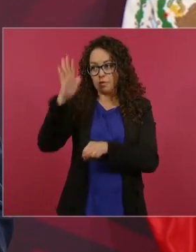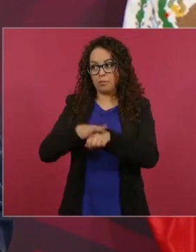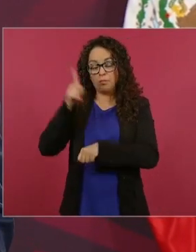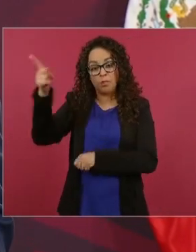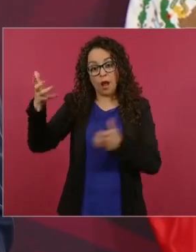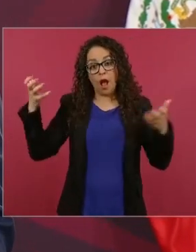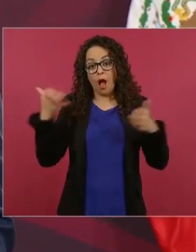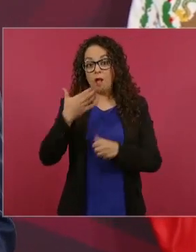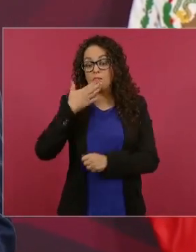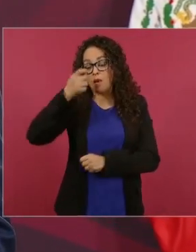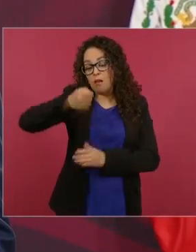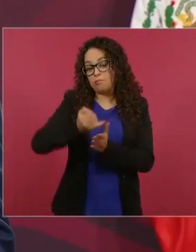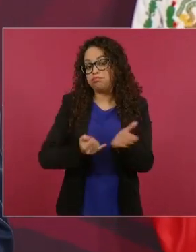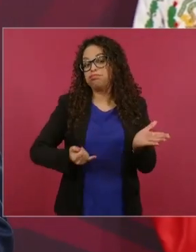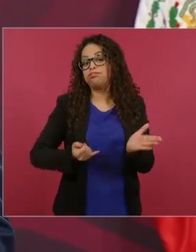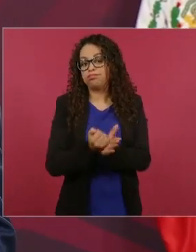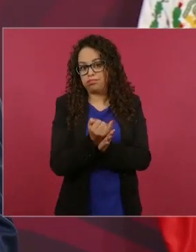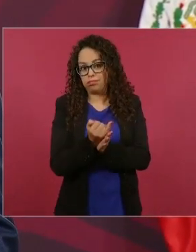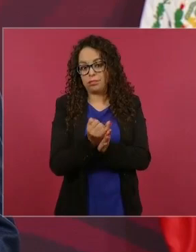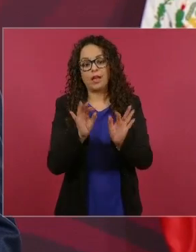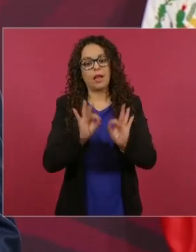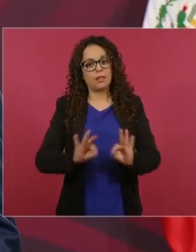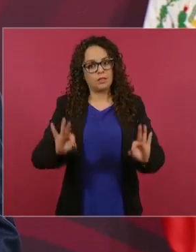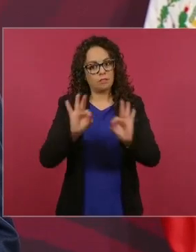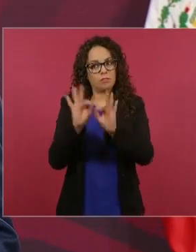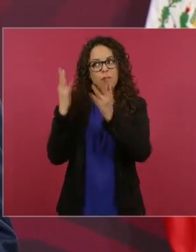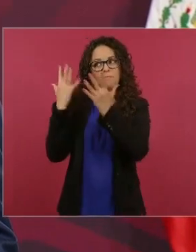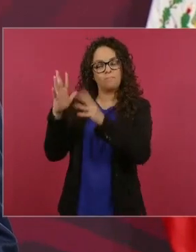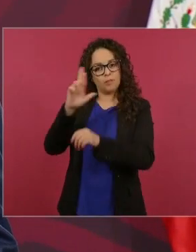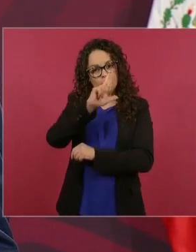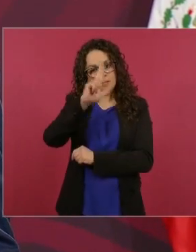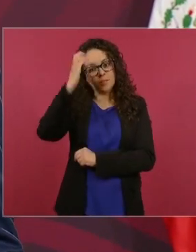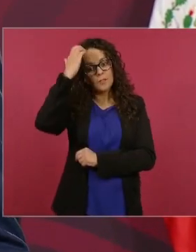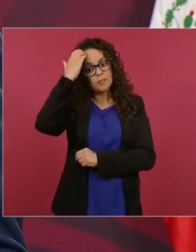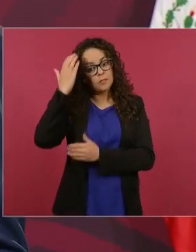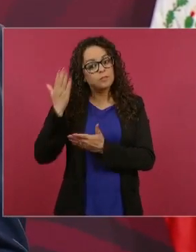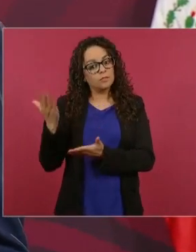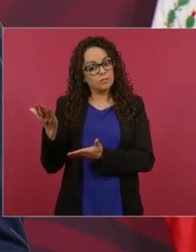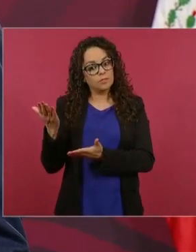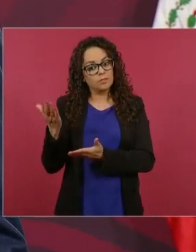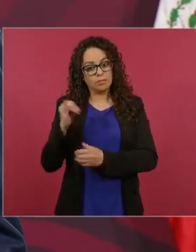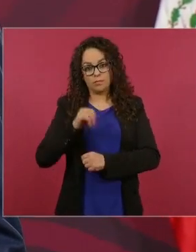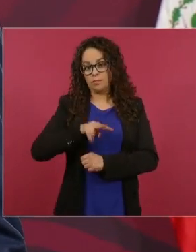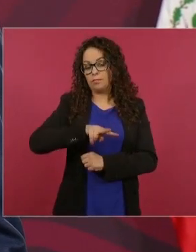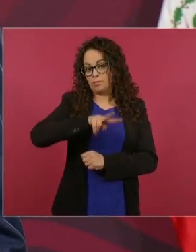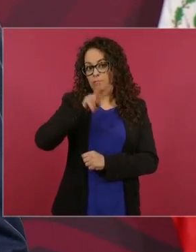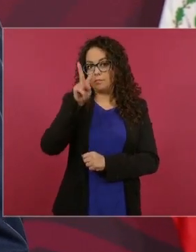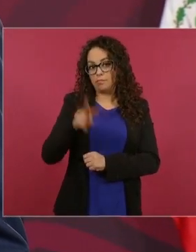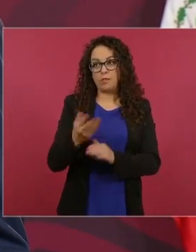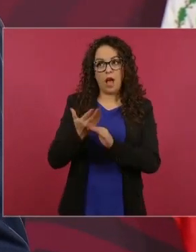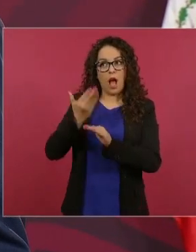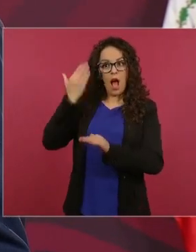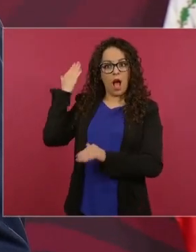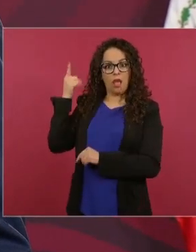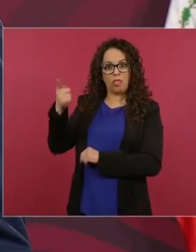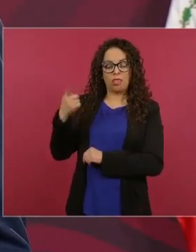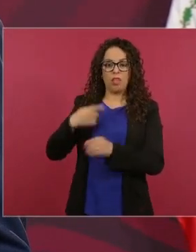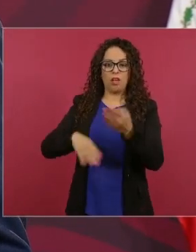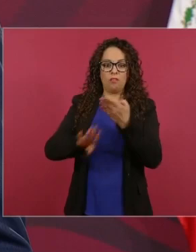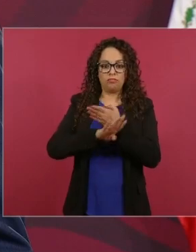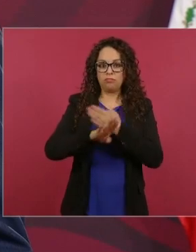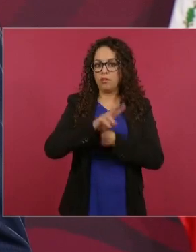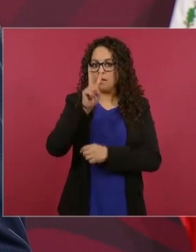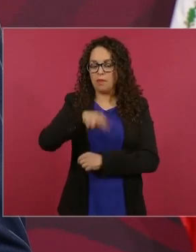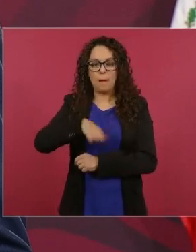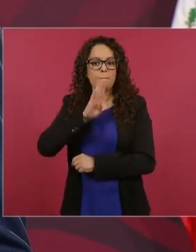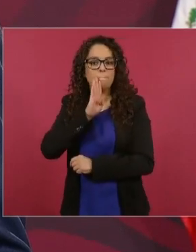bien o sea hay que reconocerlo estaba mal lo que hicieron lo que hizo